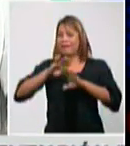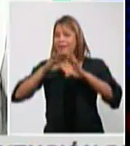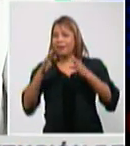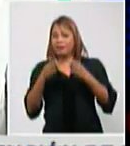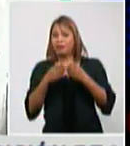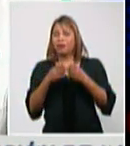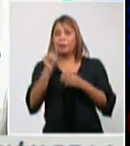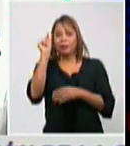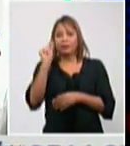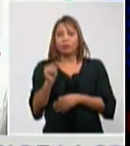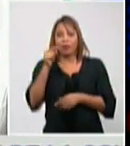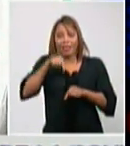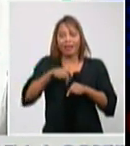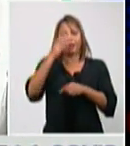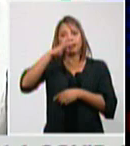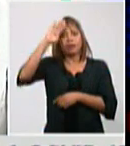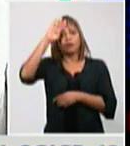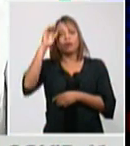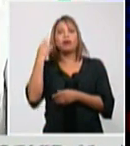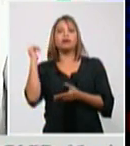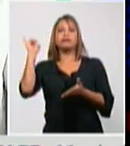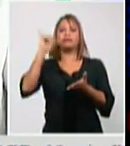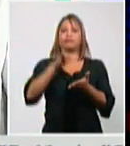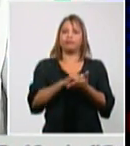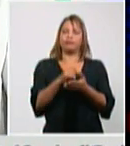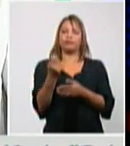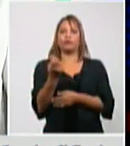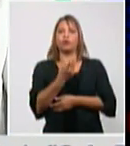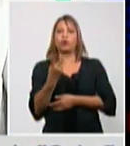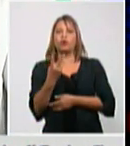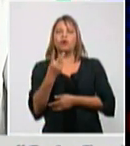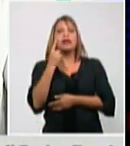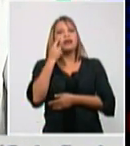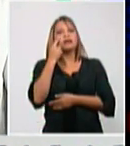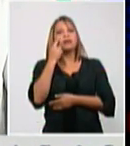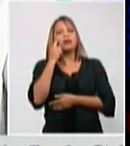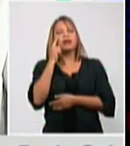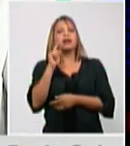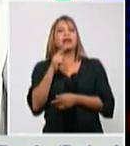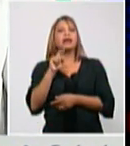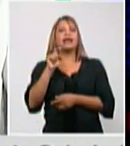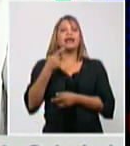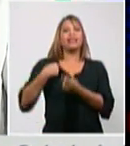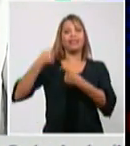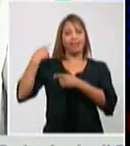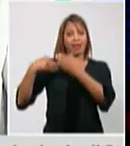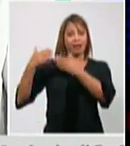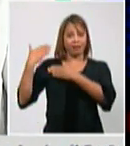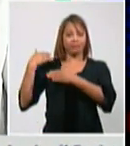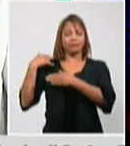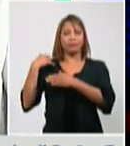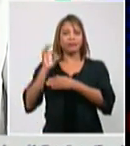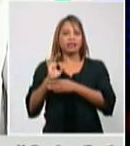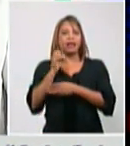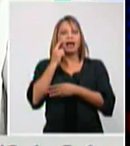importados y se ve como en los últimos días pues realmente se ha ido